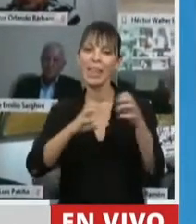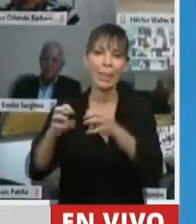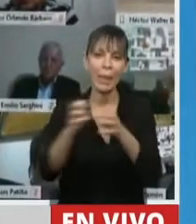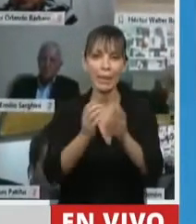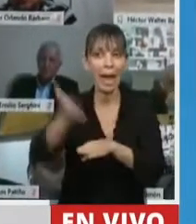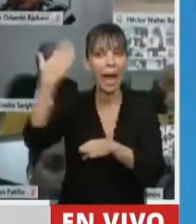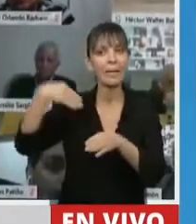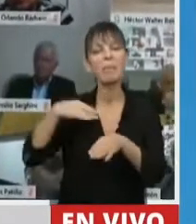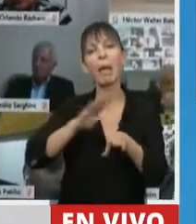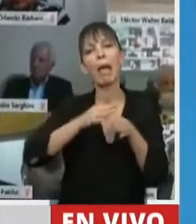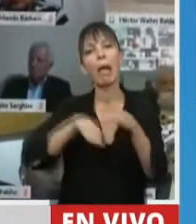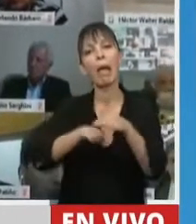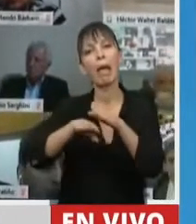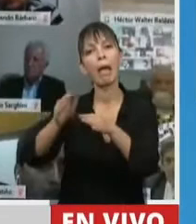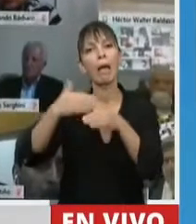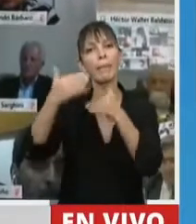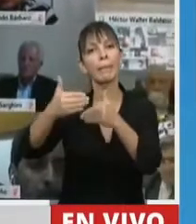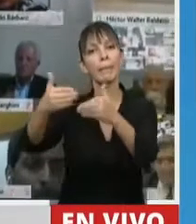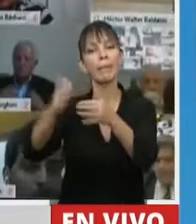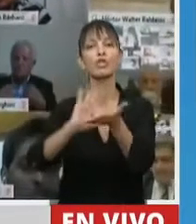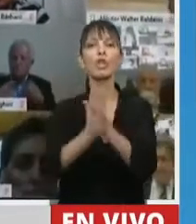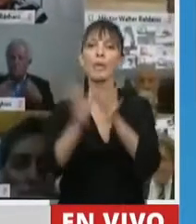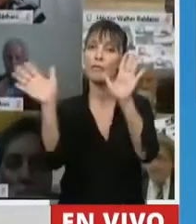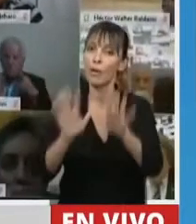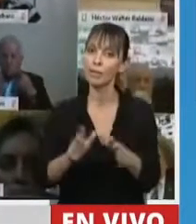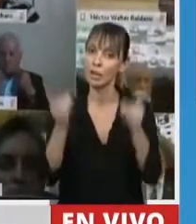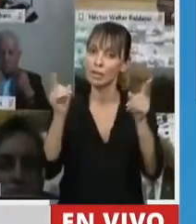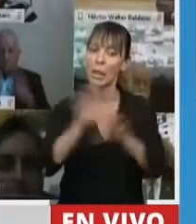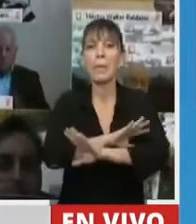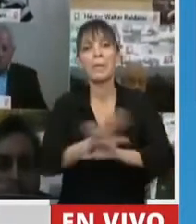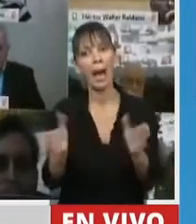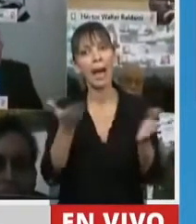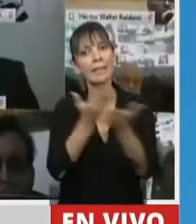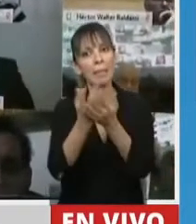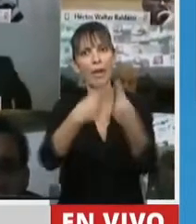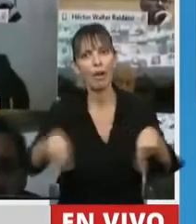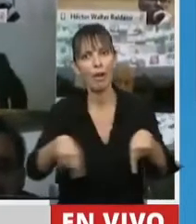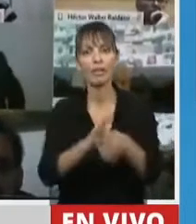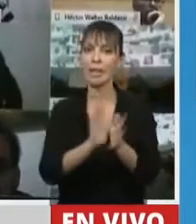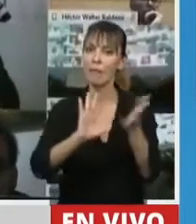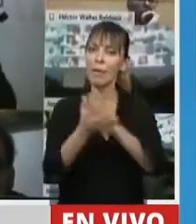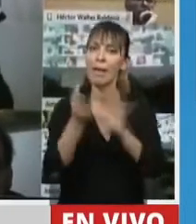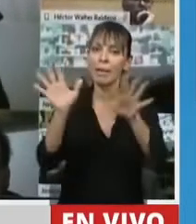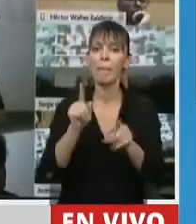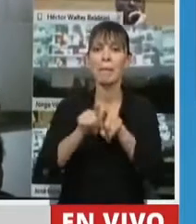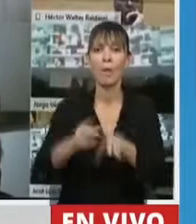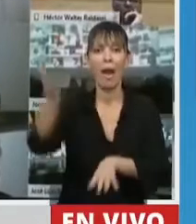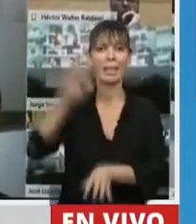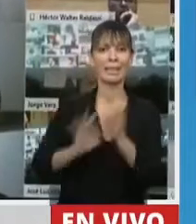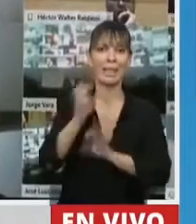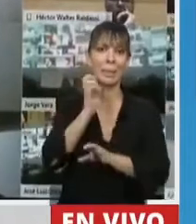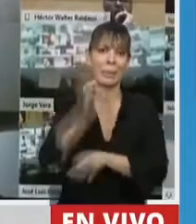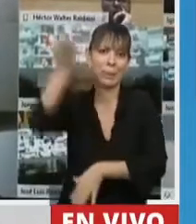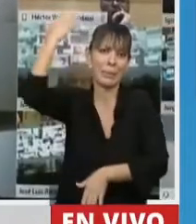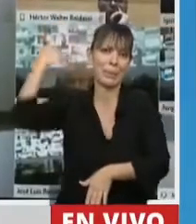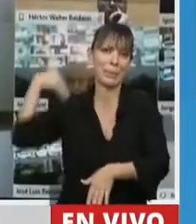esquivando, que es la formación docente, dejémosle de pedir magia a los docentes cuando los estamos formando como en el siglo XIX y les